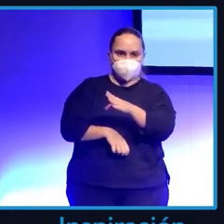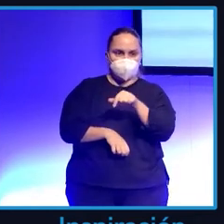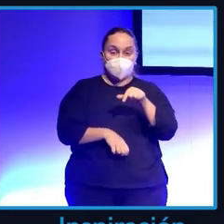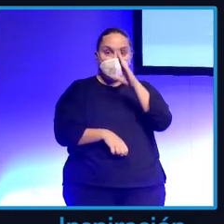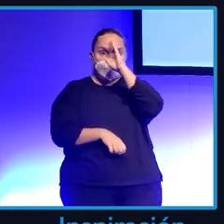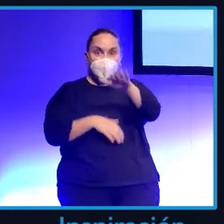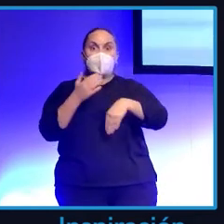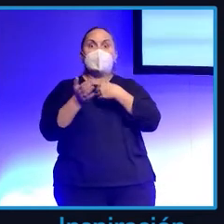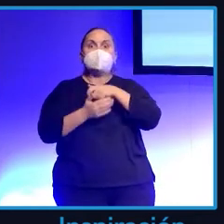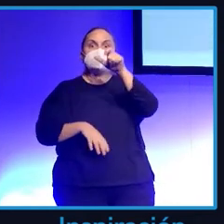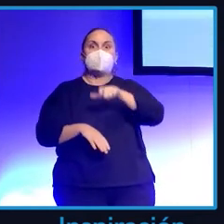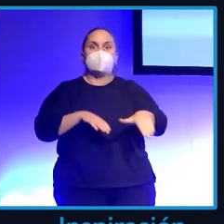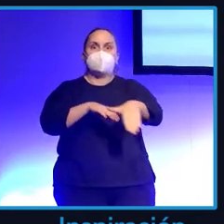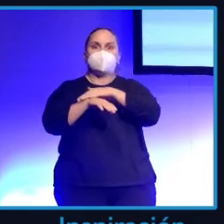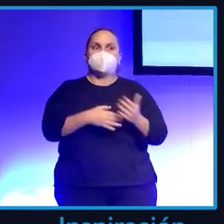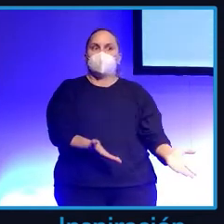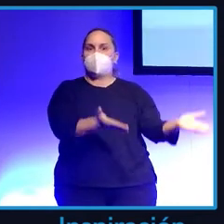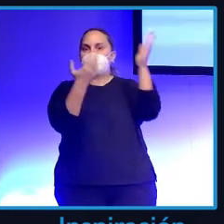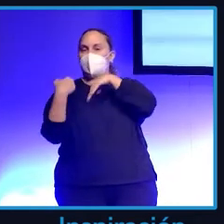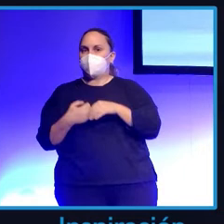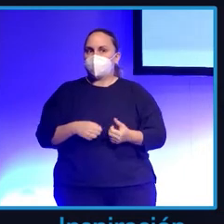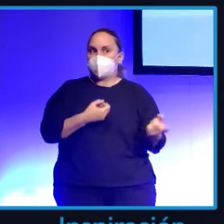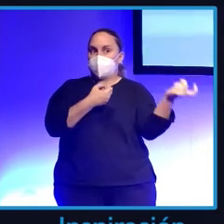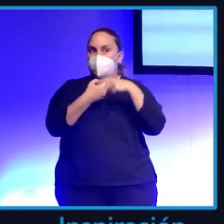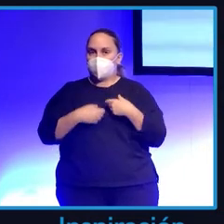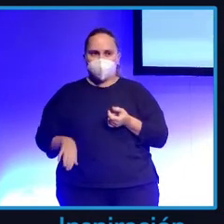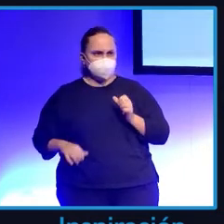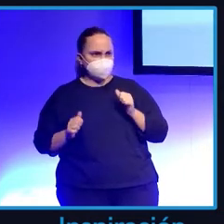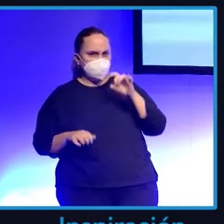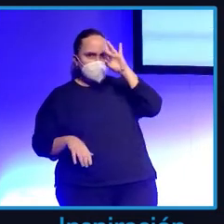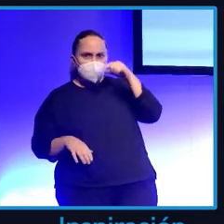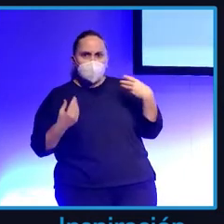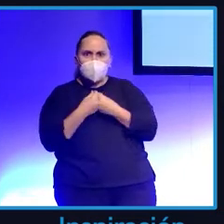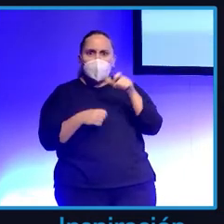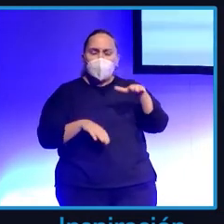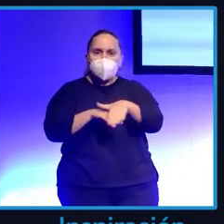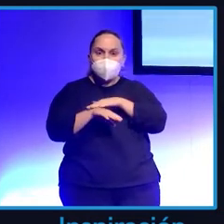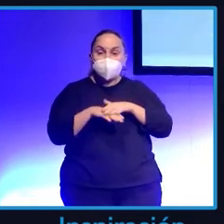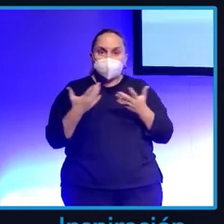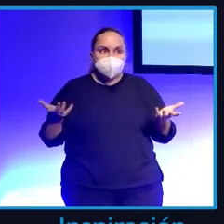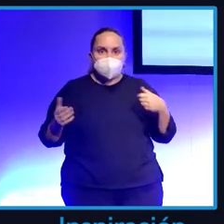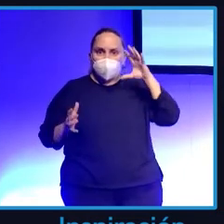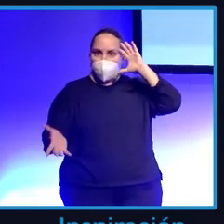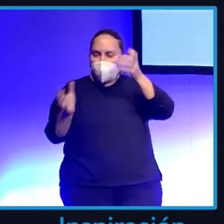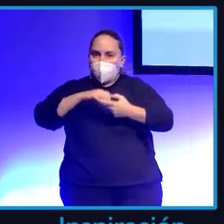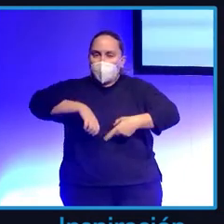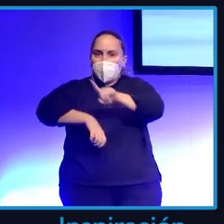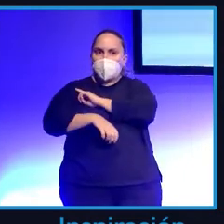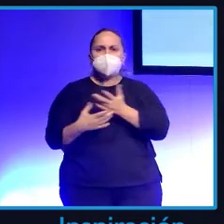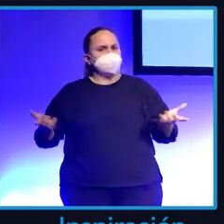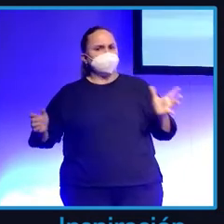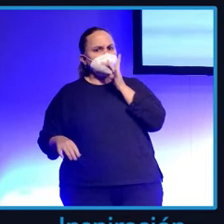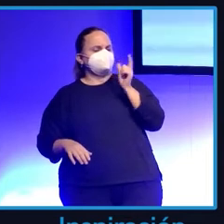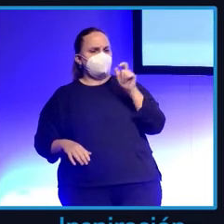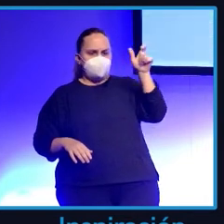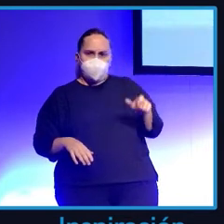ministros tenían que pasar por allí. Yo de primera flipé y dije, pero ¿cómo hacer un directo con un ministro? Si esto es una cosa muy loca. Pero luego dije, ¿por qué no? Si este